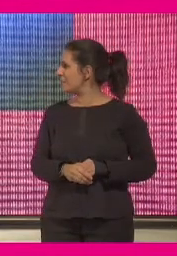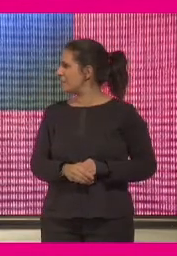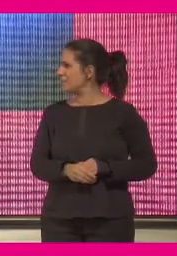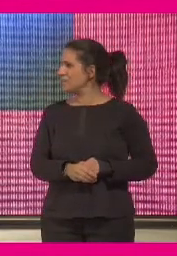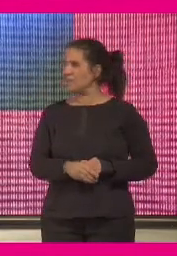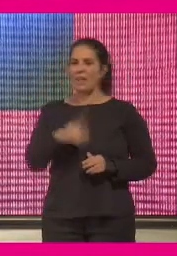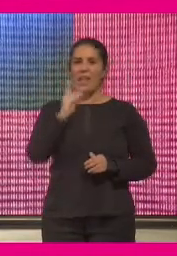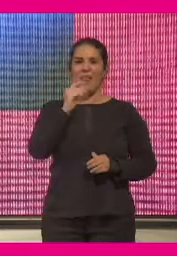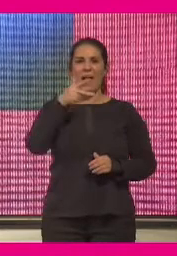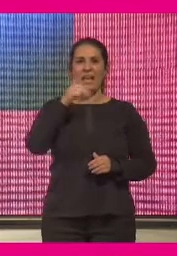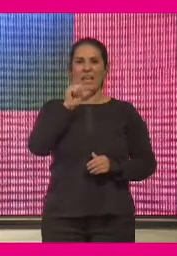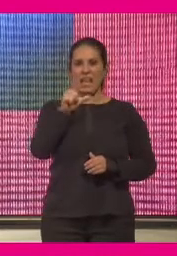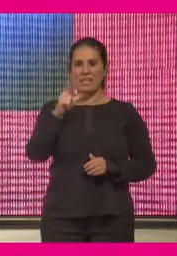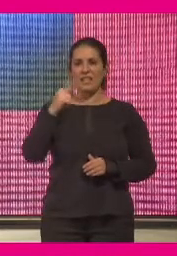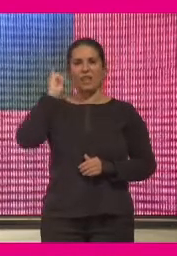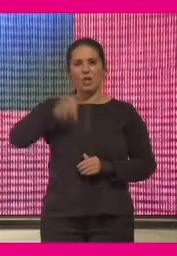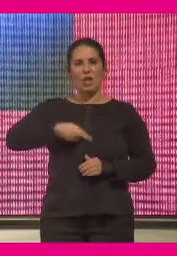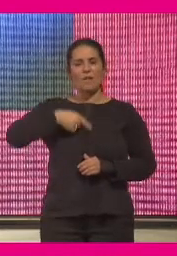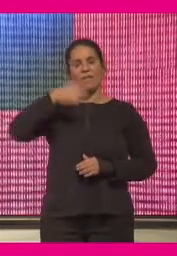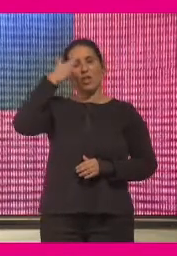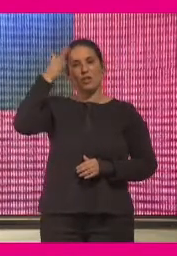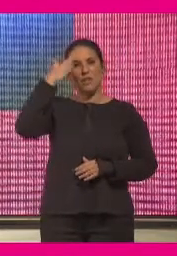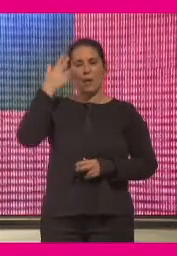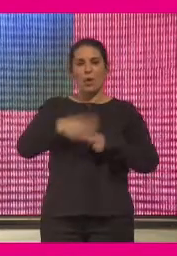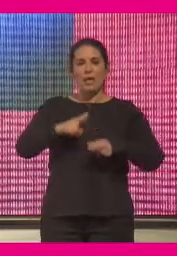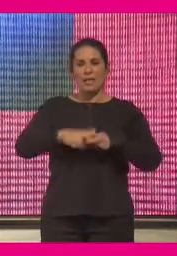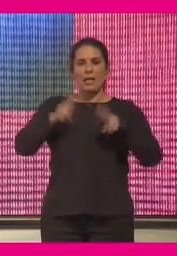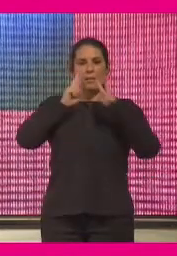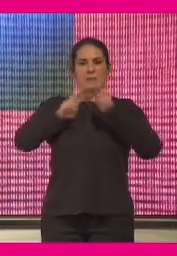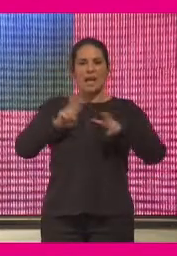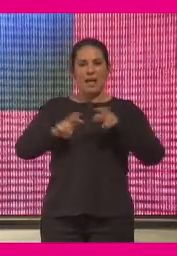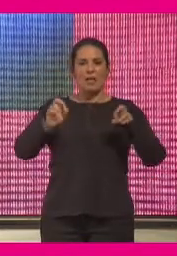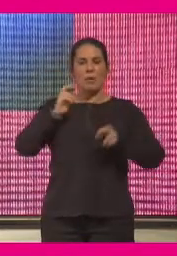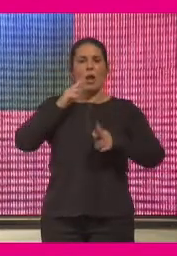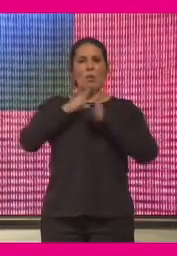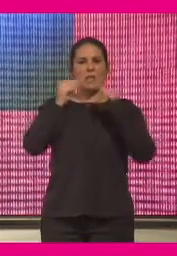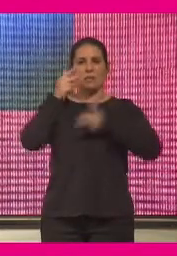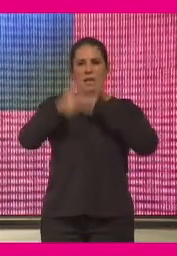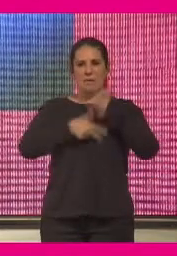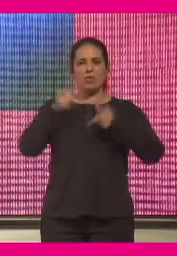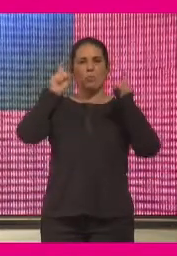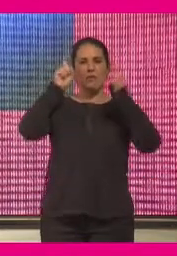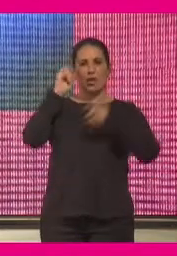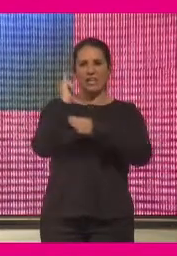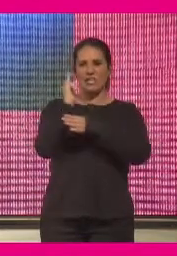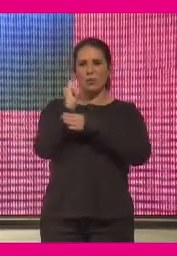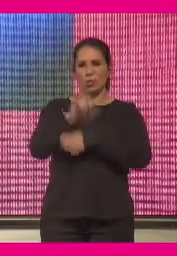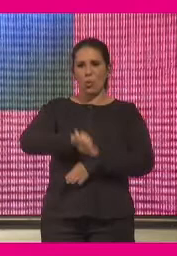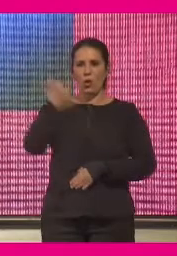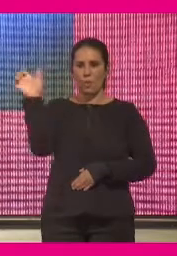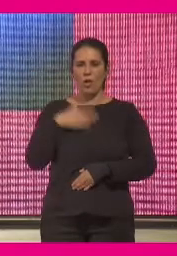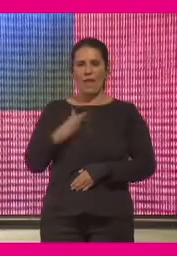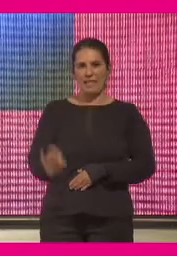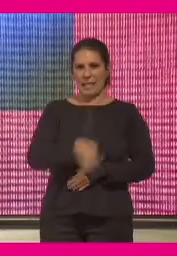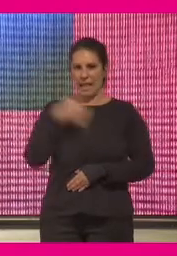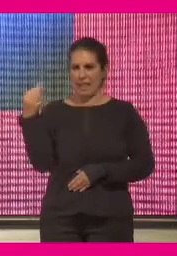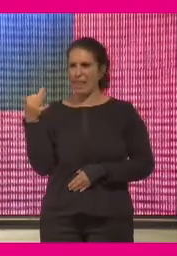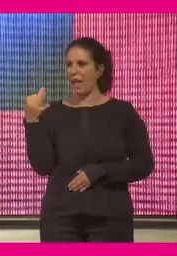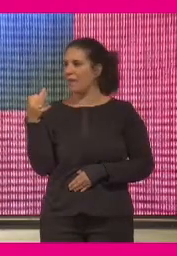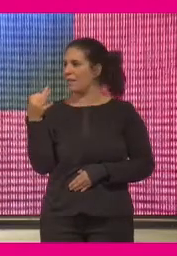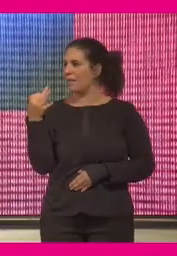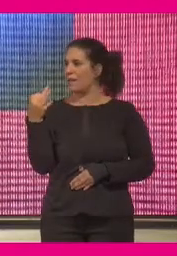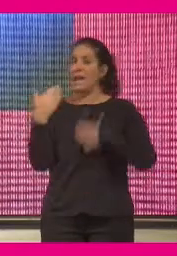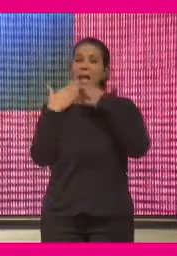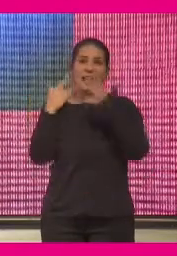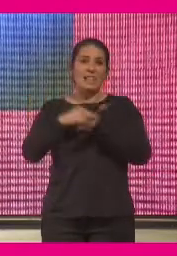bien. Daniel es catedrático de Filosofía Política, investigador y carvás de la Universidad del País Vasco y profesor del Instituto Europeo de Florencia. Y bueno,